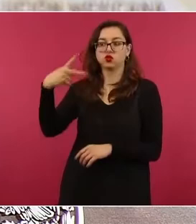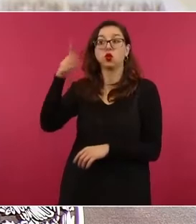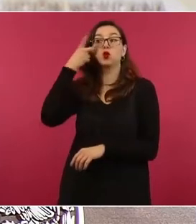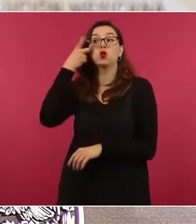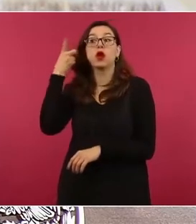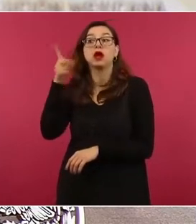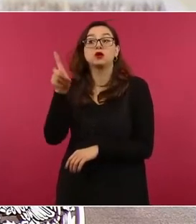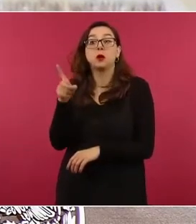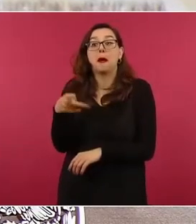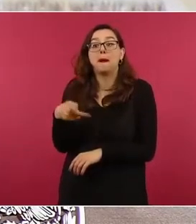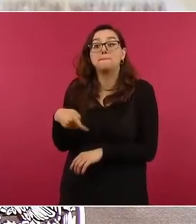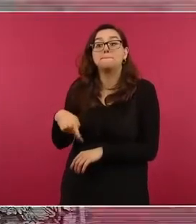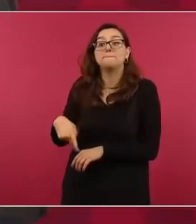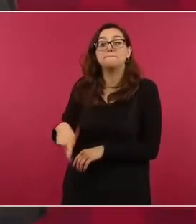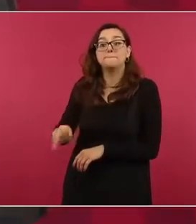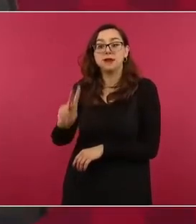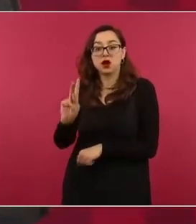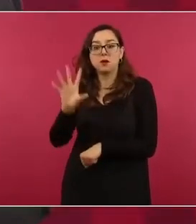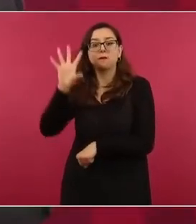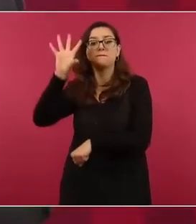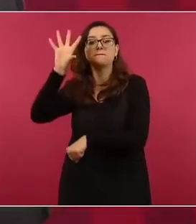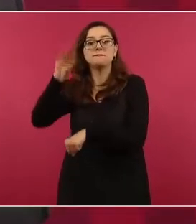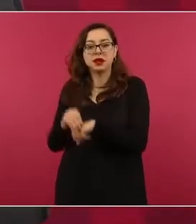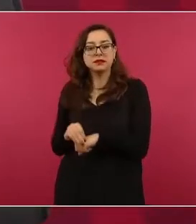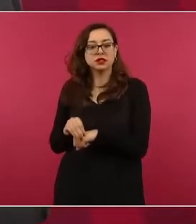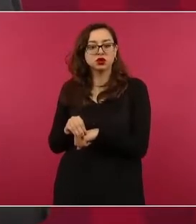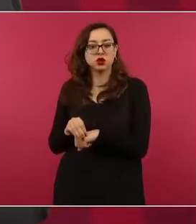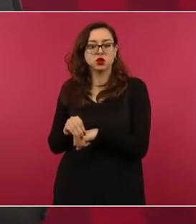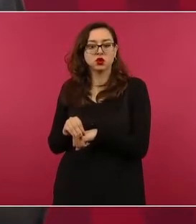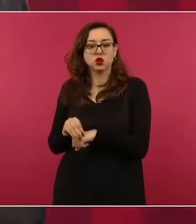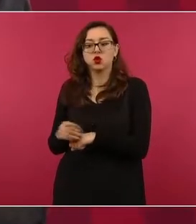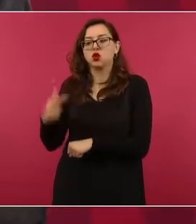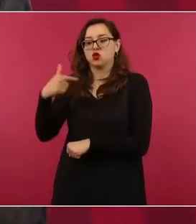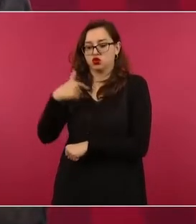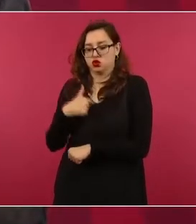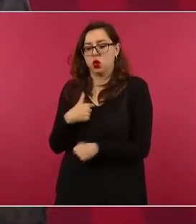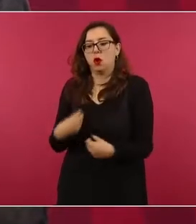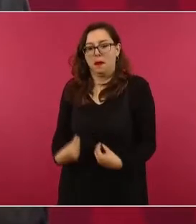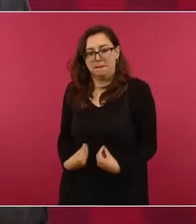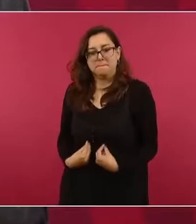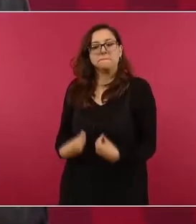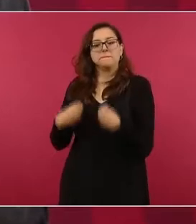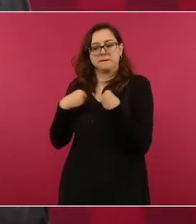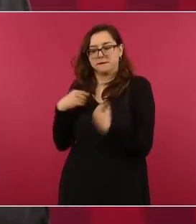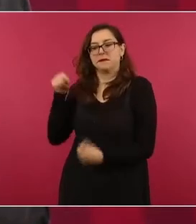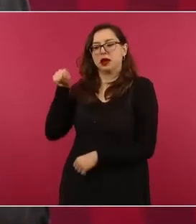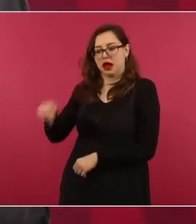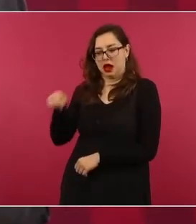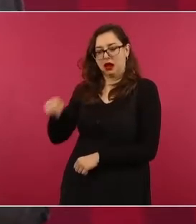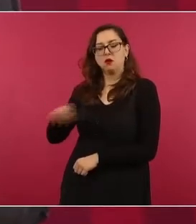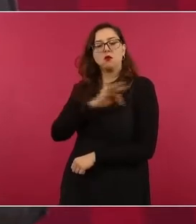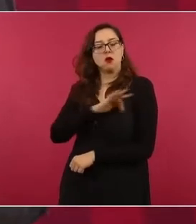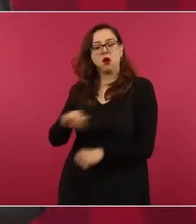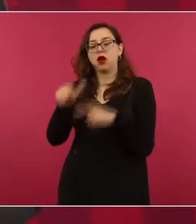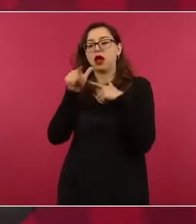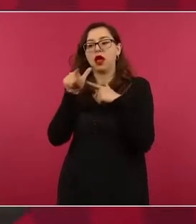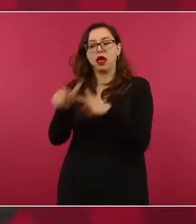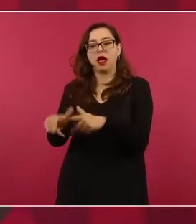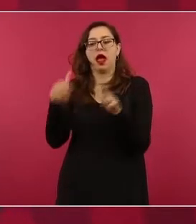donde yo puedo vivir ahí hasta que